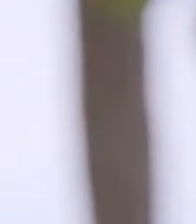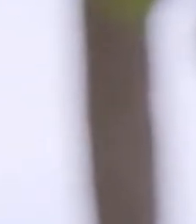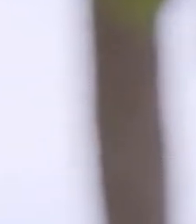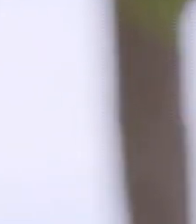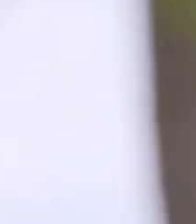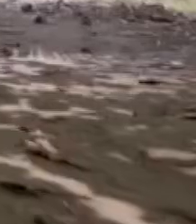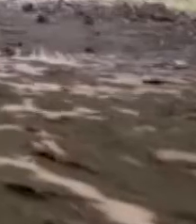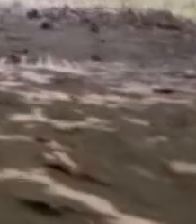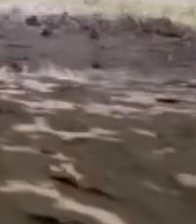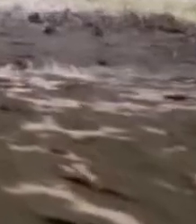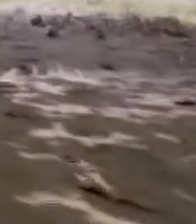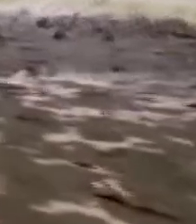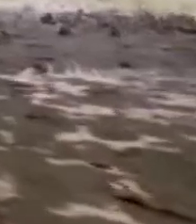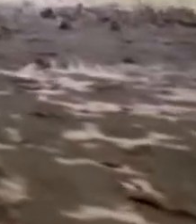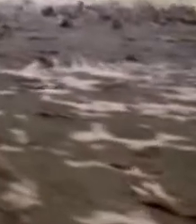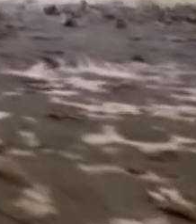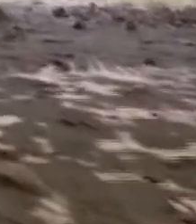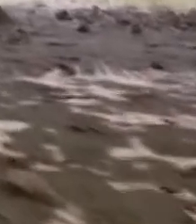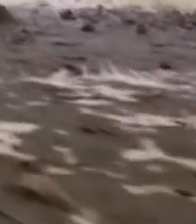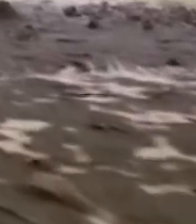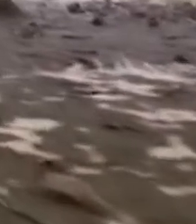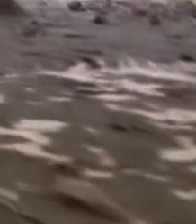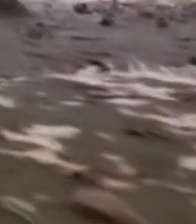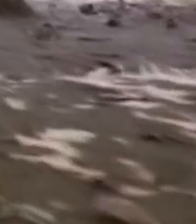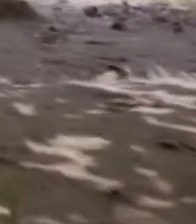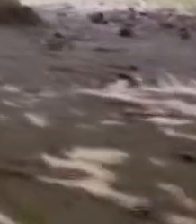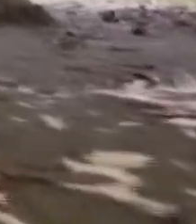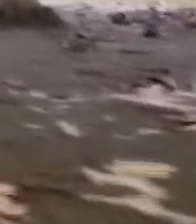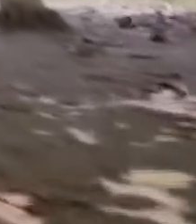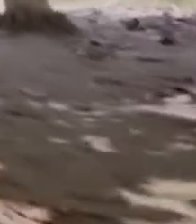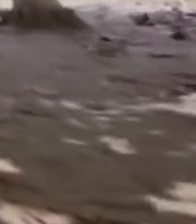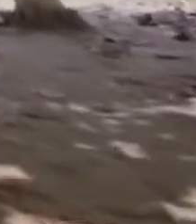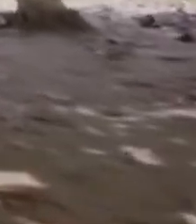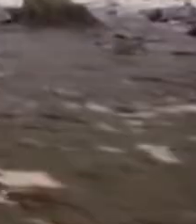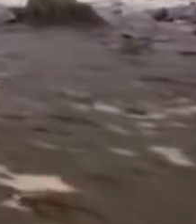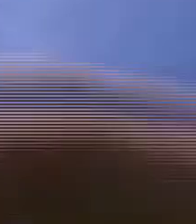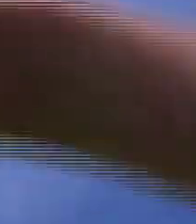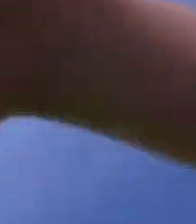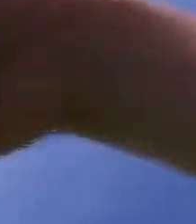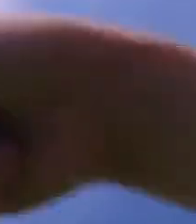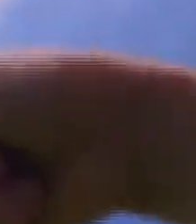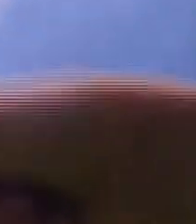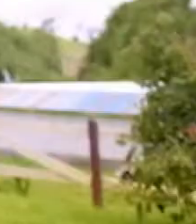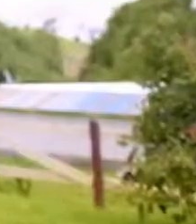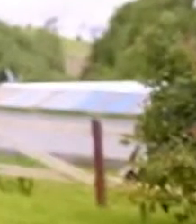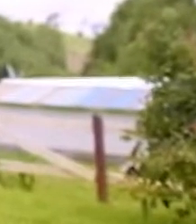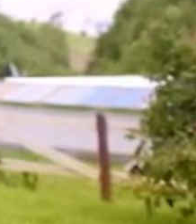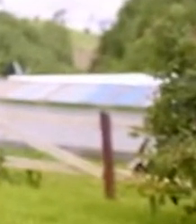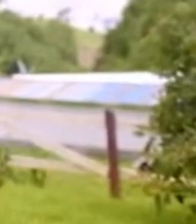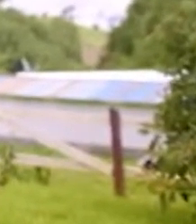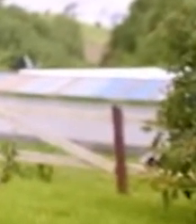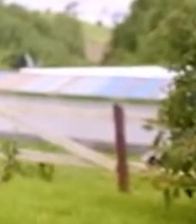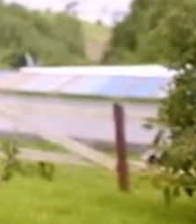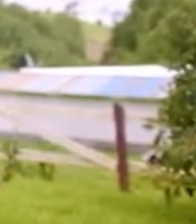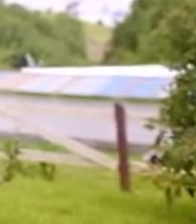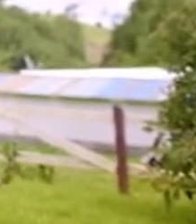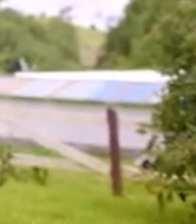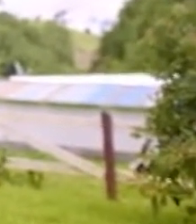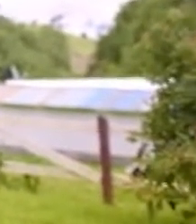adoro, y por ella mi vida daría. Siempre libre,